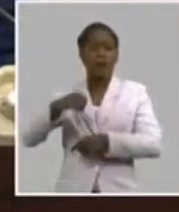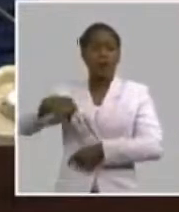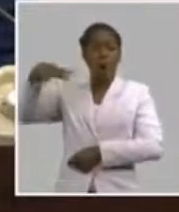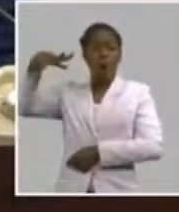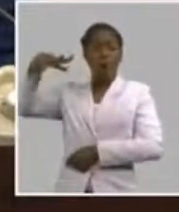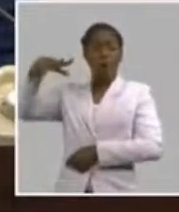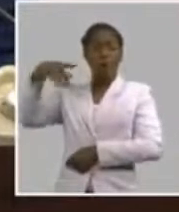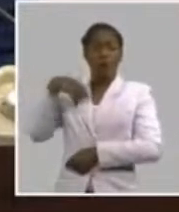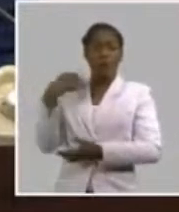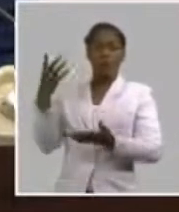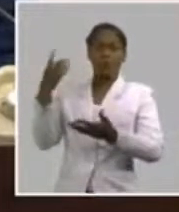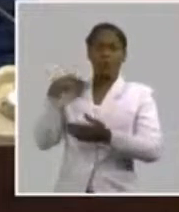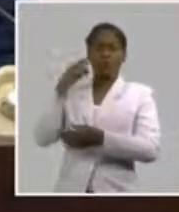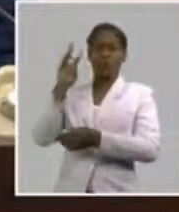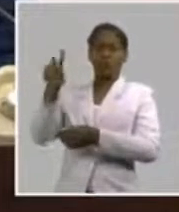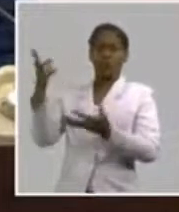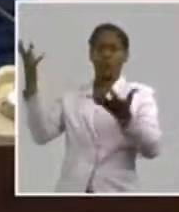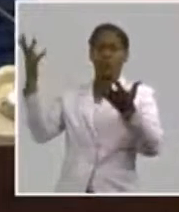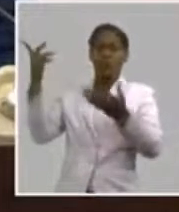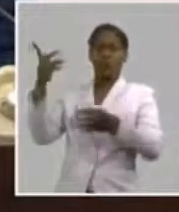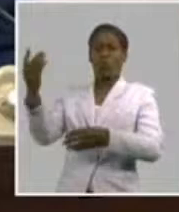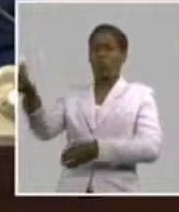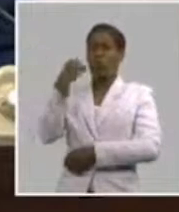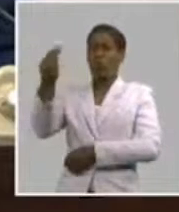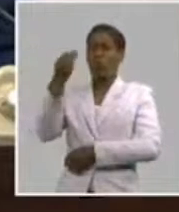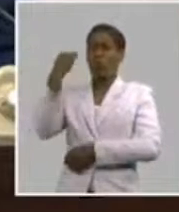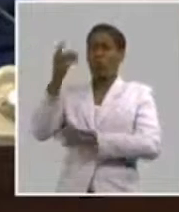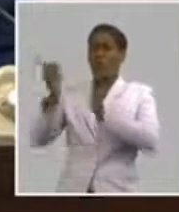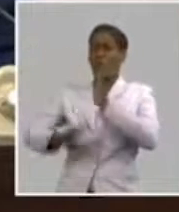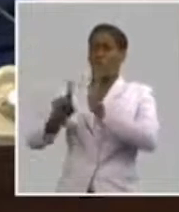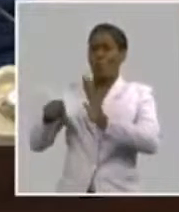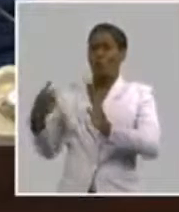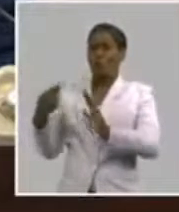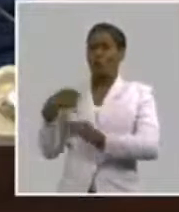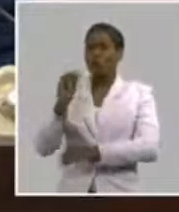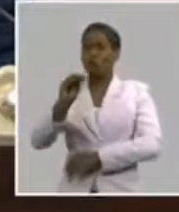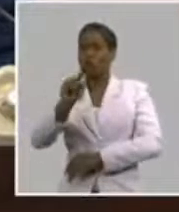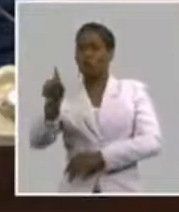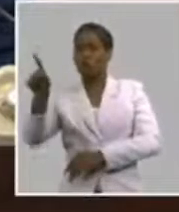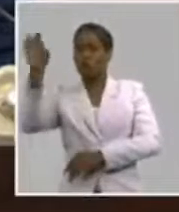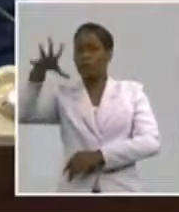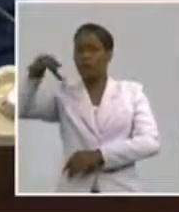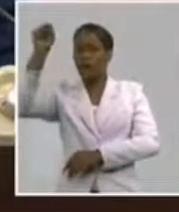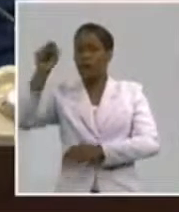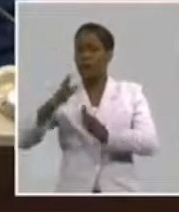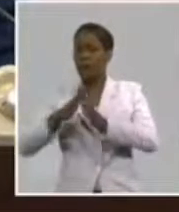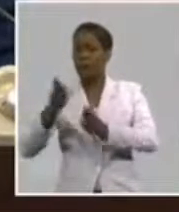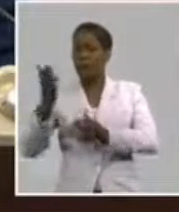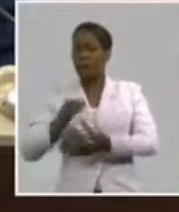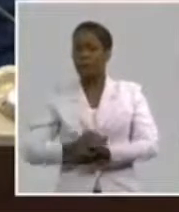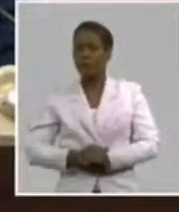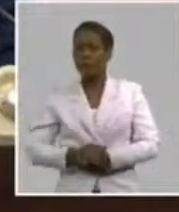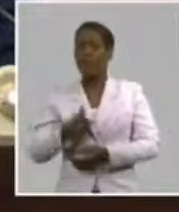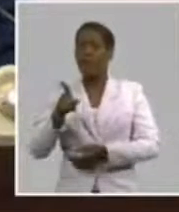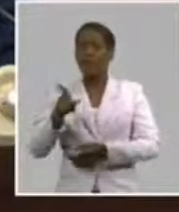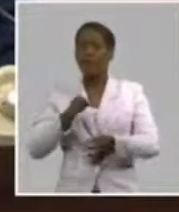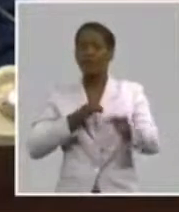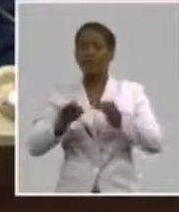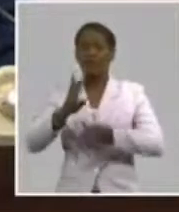encendido, gastando por gusto, yo voy a apagar el bombillo. O le pide a alguien, o le oriente a alguien que lo apague. Ese es